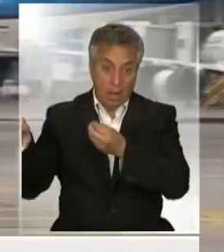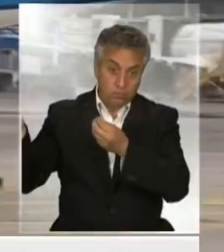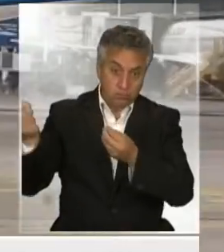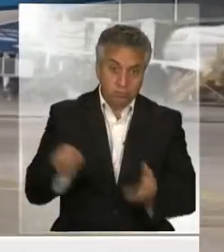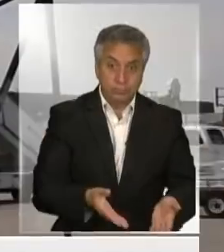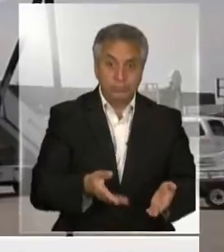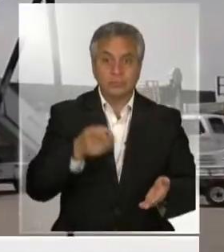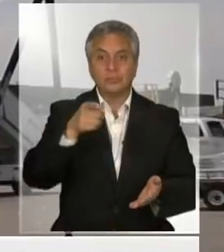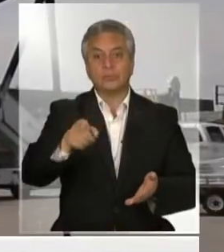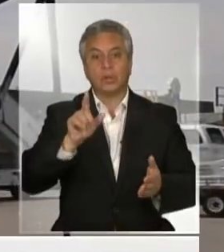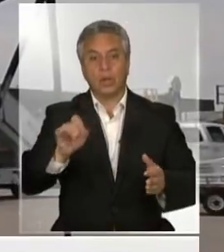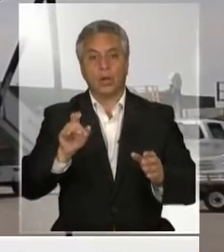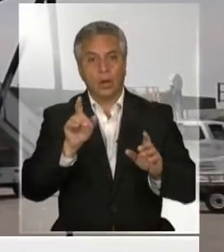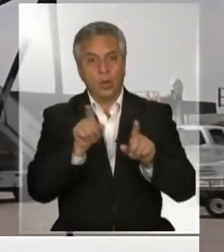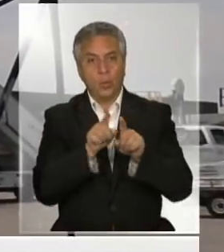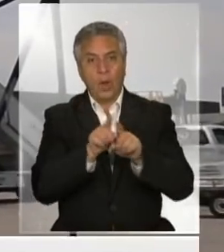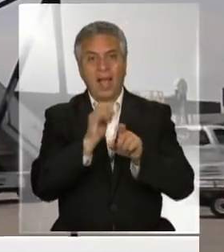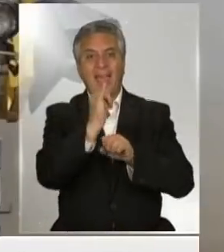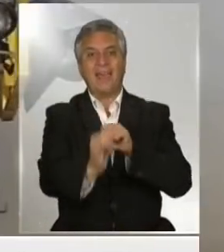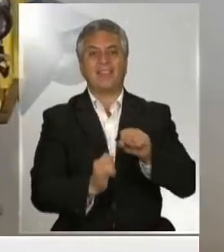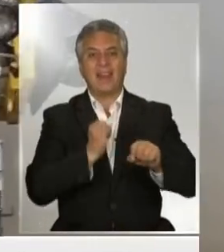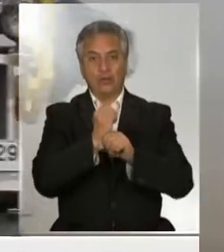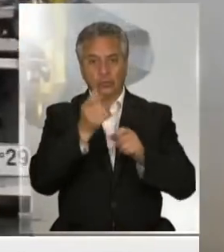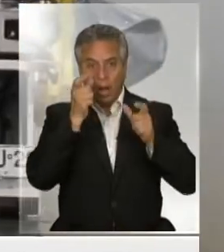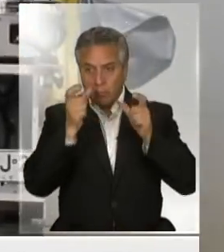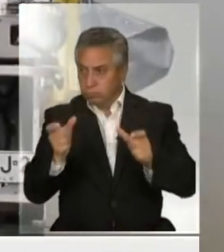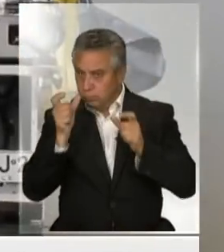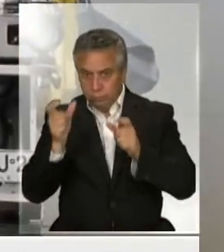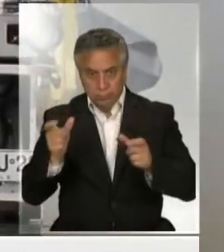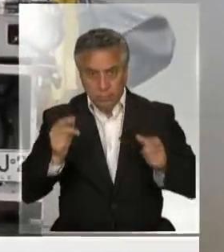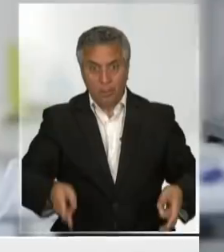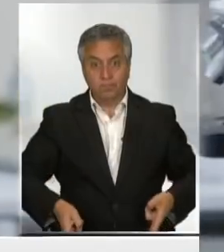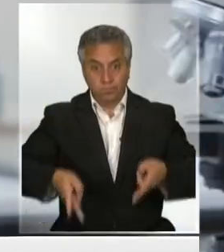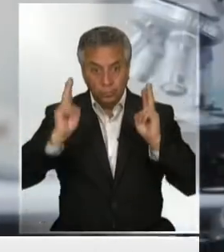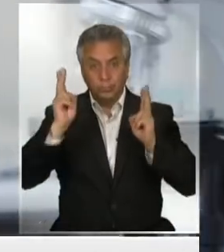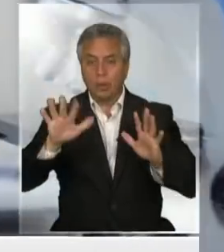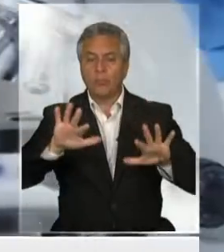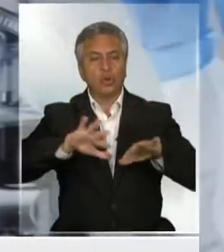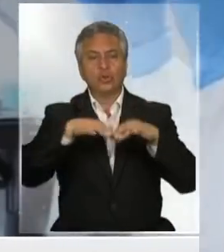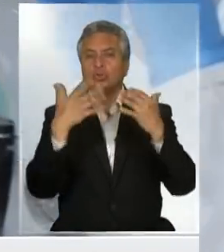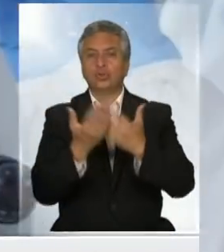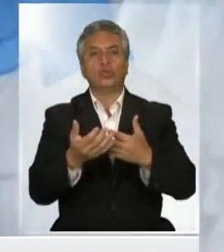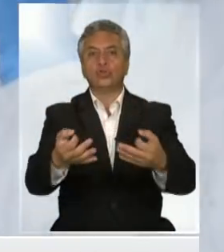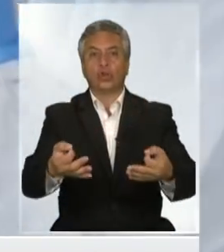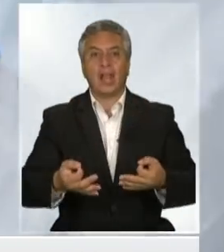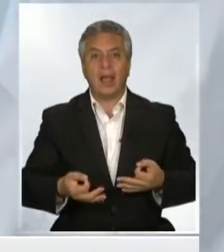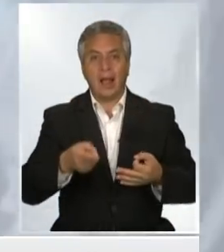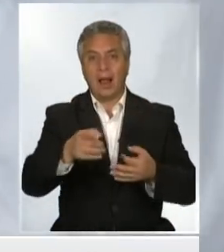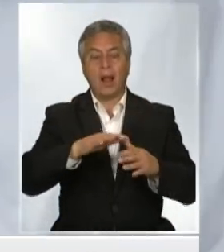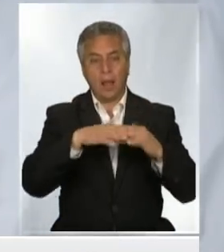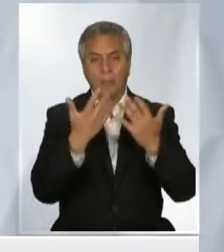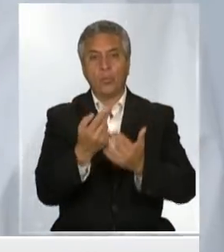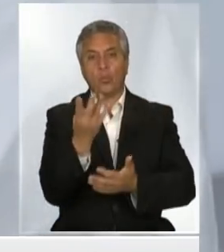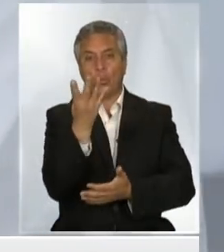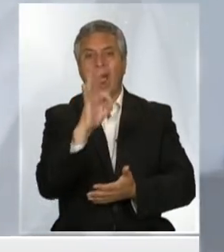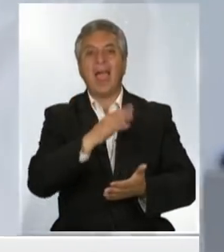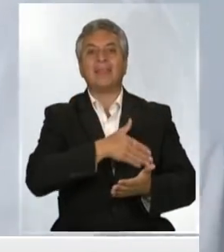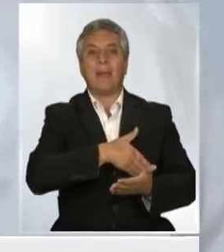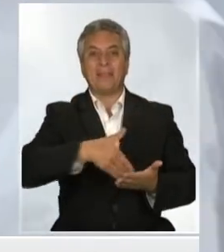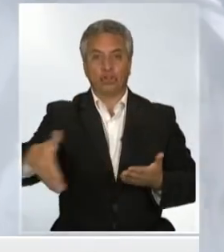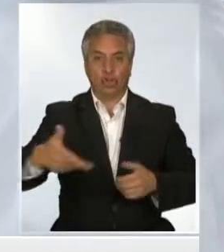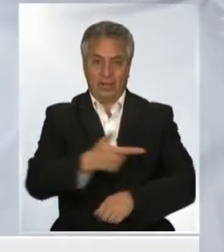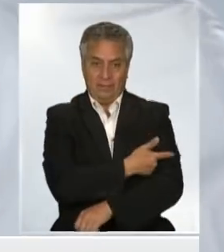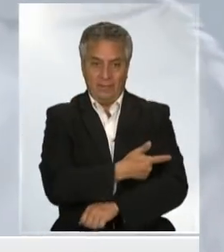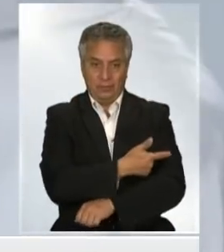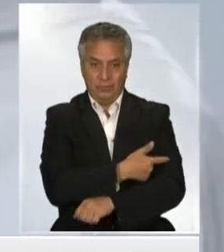las agencias regulatorias internacionales lo autoricen. Serían en total 40 millones de dosis. Hay algunas que